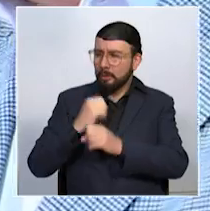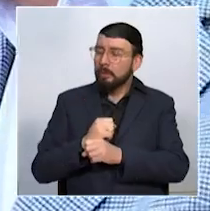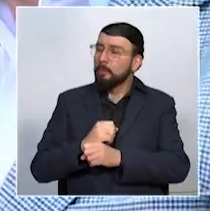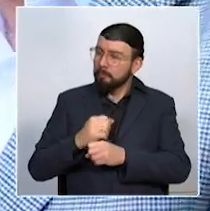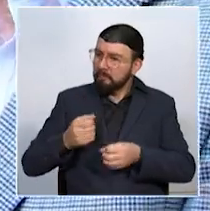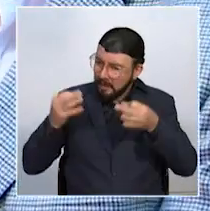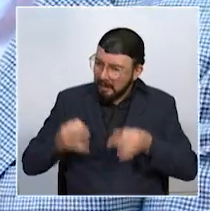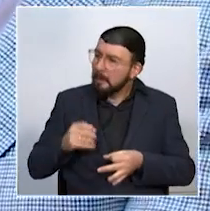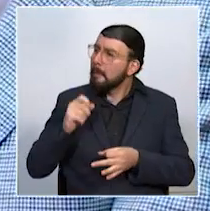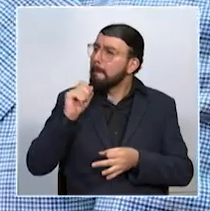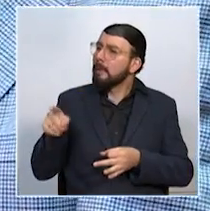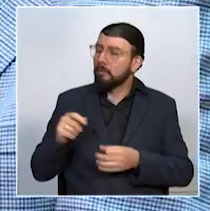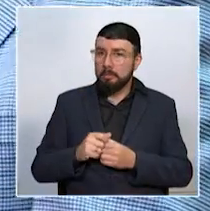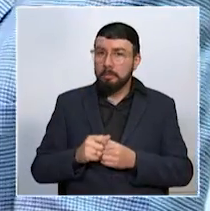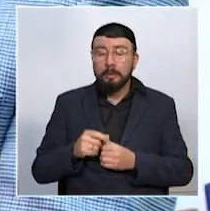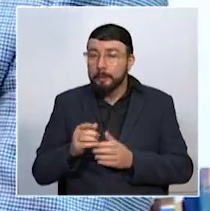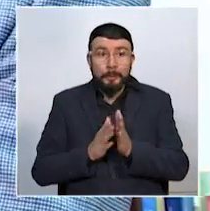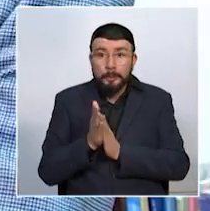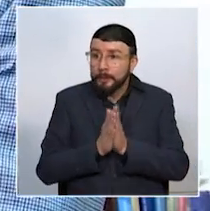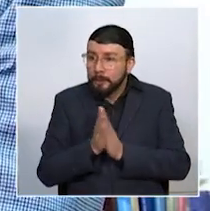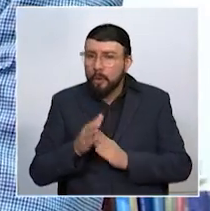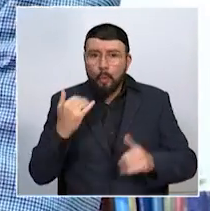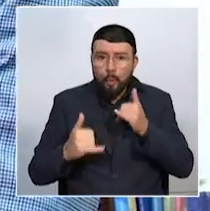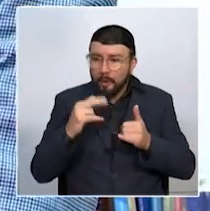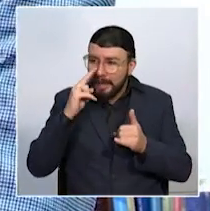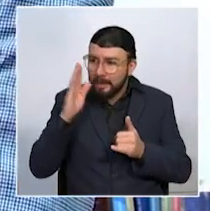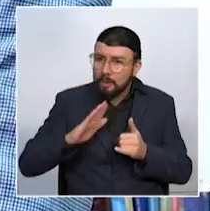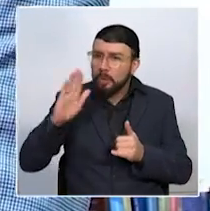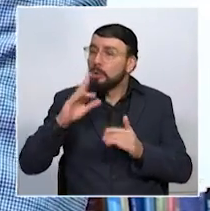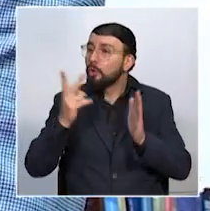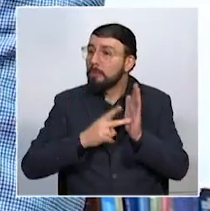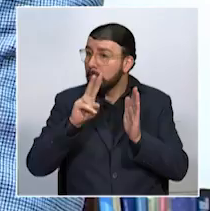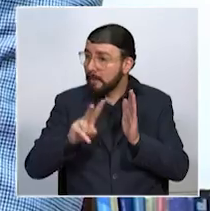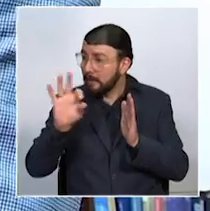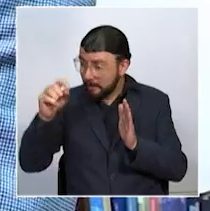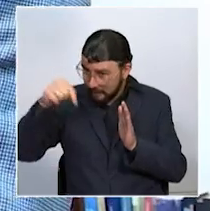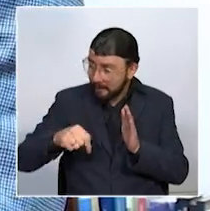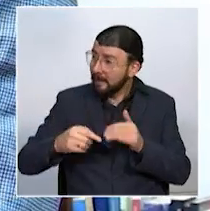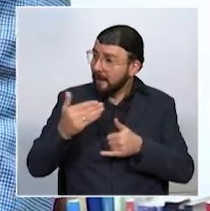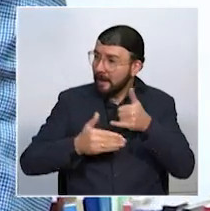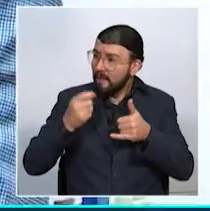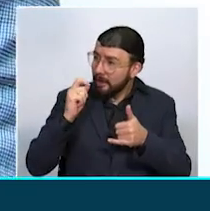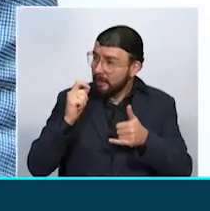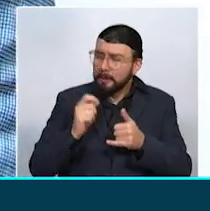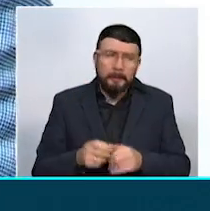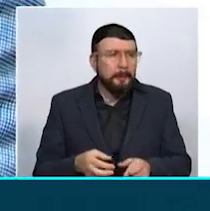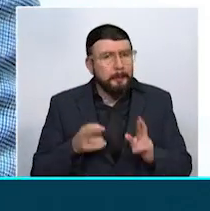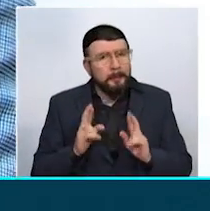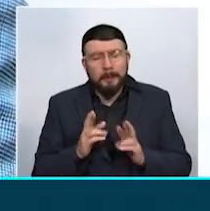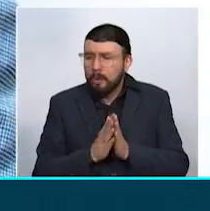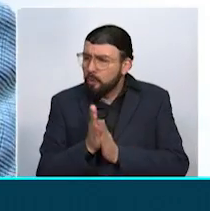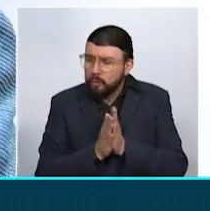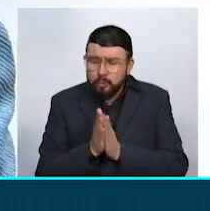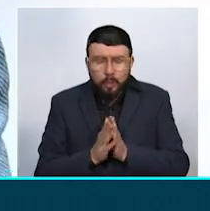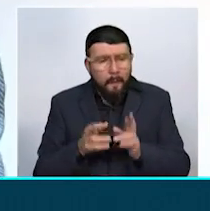una vez la pregunta, ilusión, sueños, Juegos Nacionales 2023 en el eje cafetero. Total ilusión y un sueño